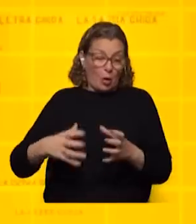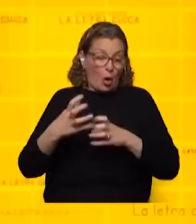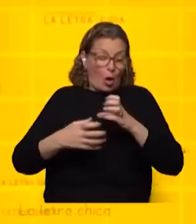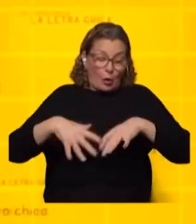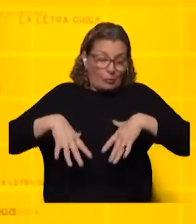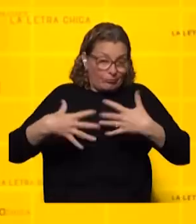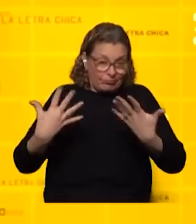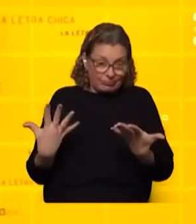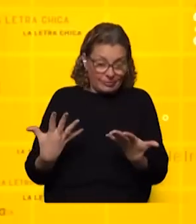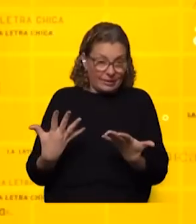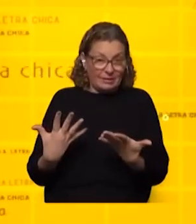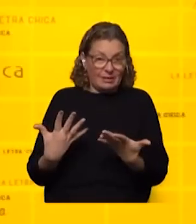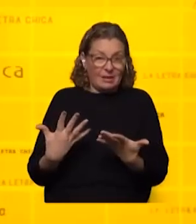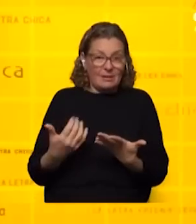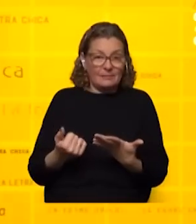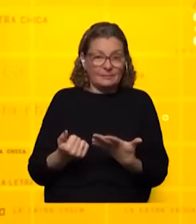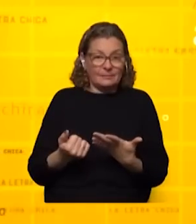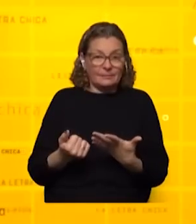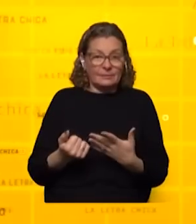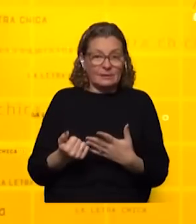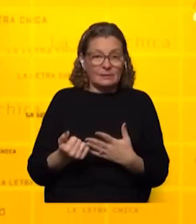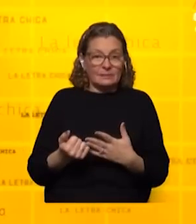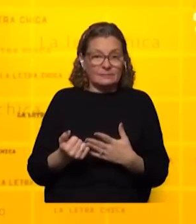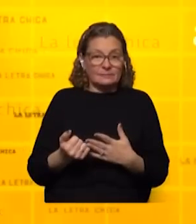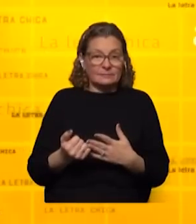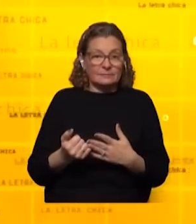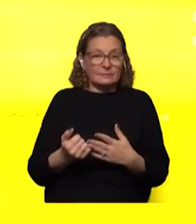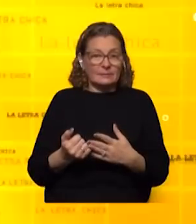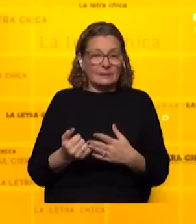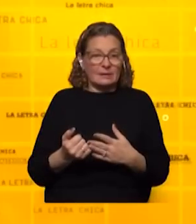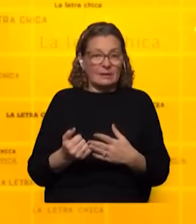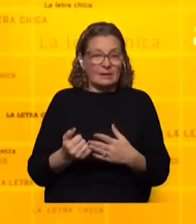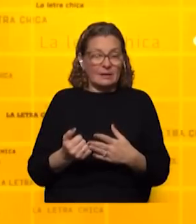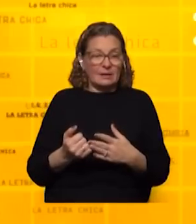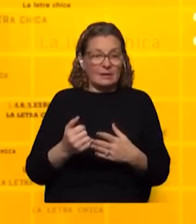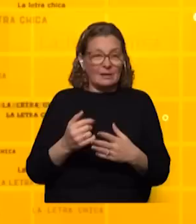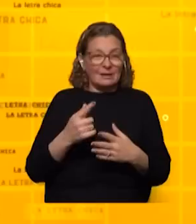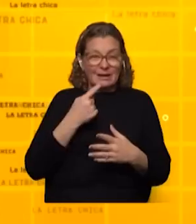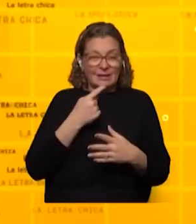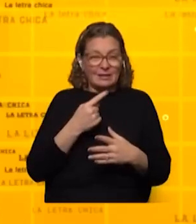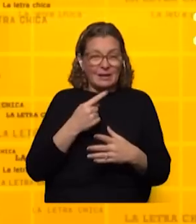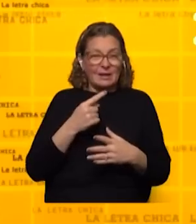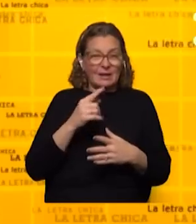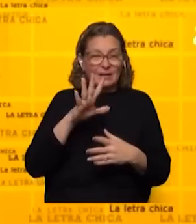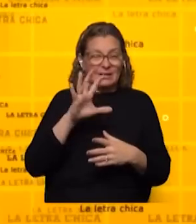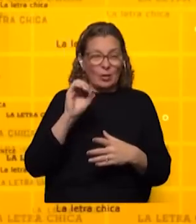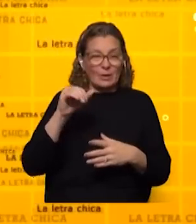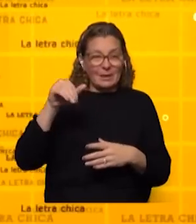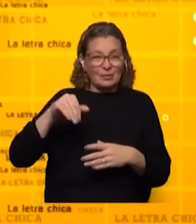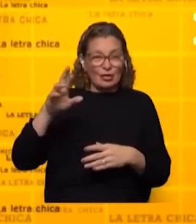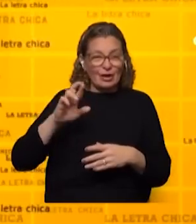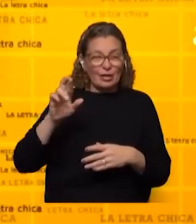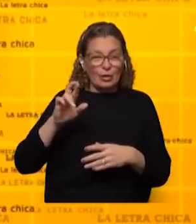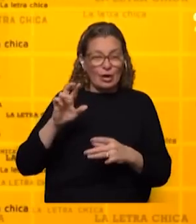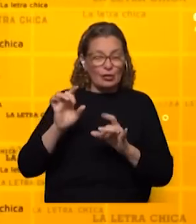van a tener que pagar obligatoriamente una cuota aparte de 50 le llaman canon por disponibilidad 50 millones de dólares